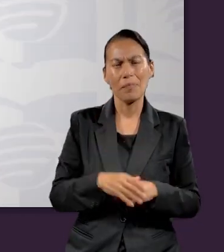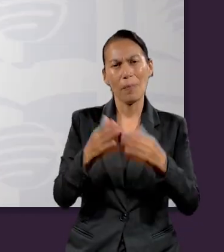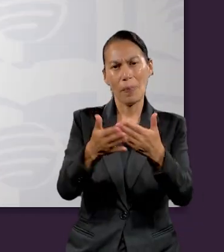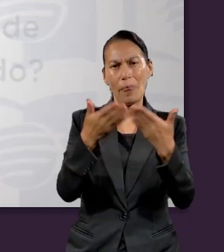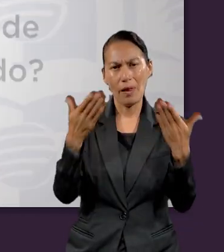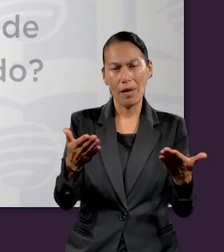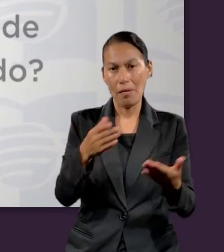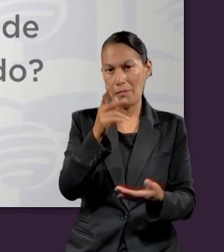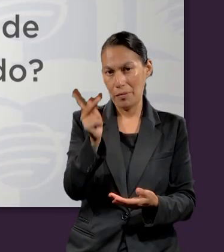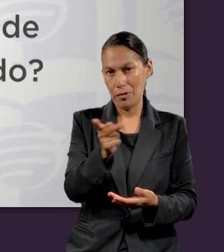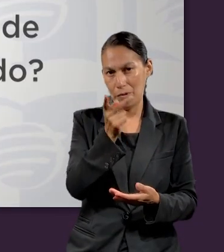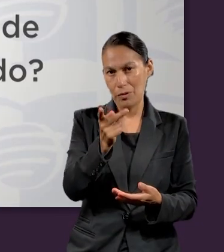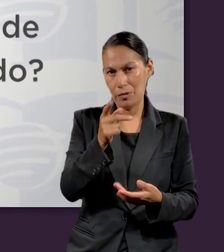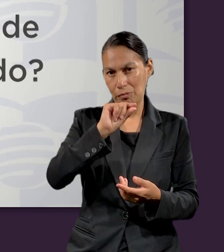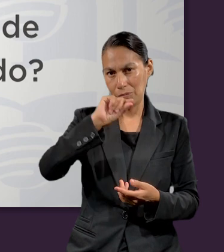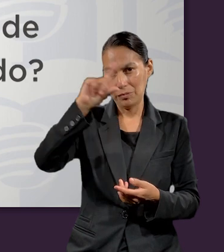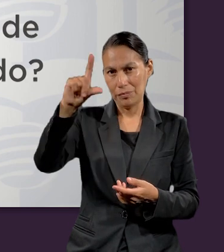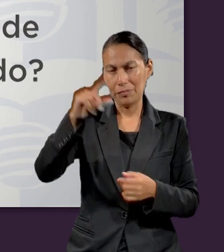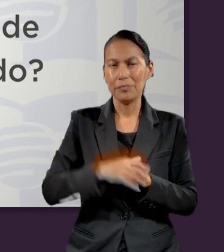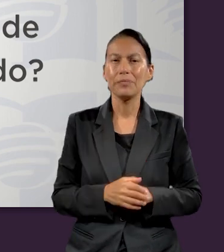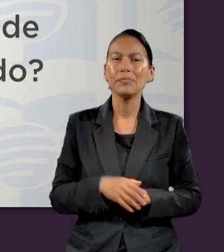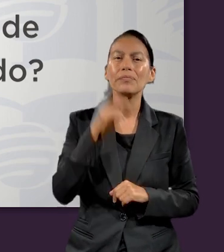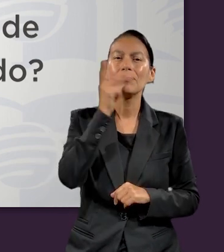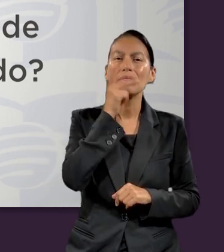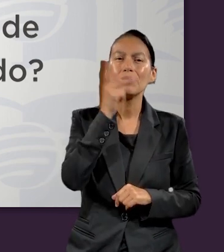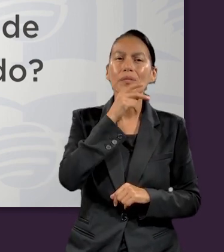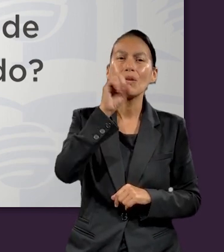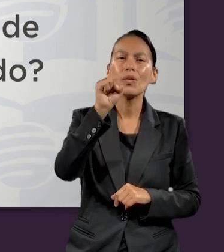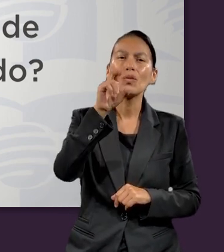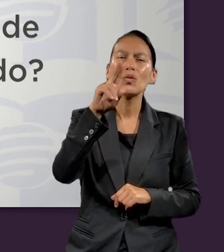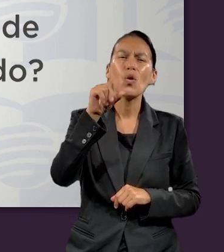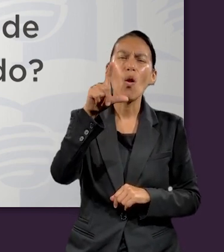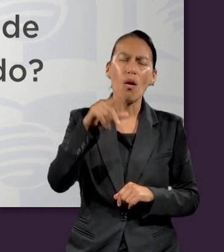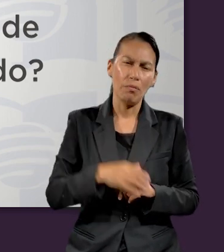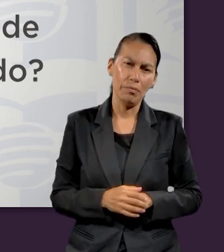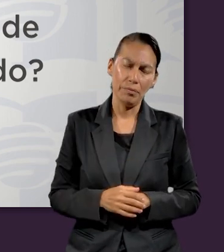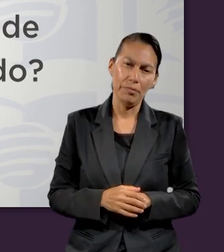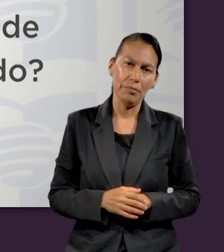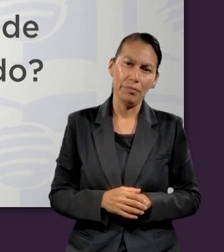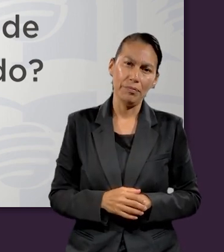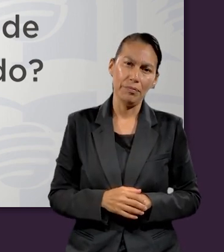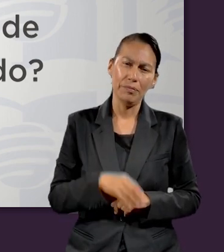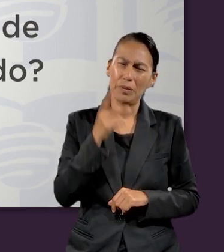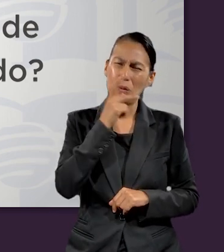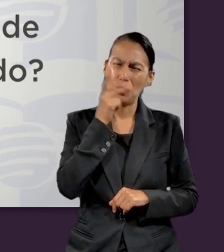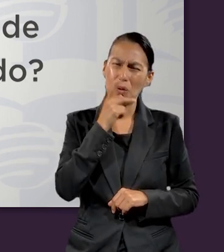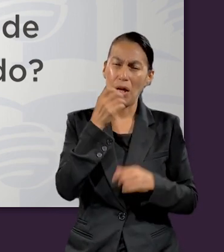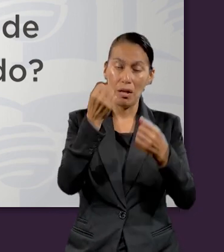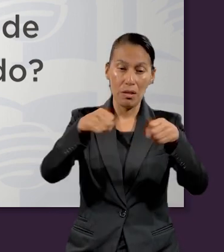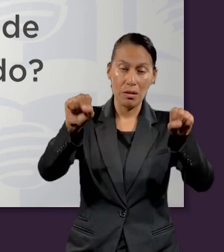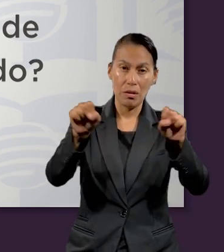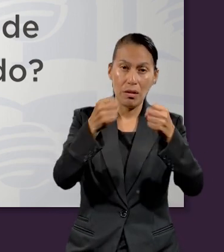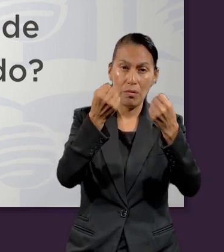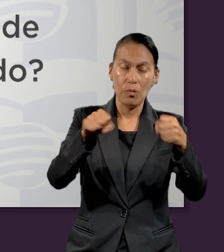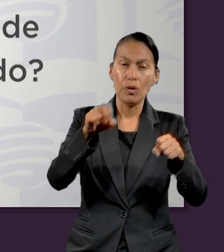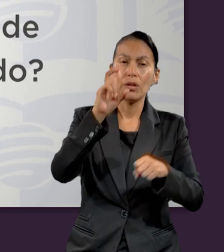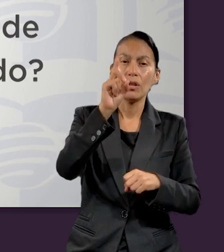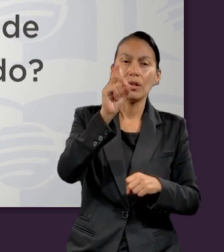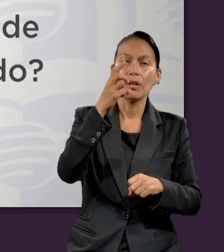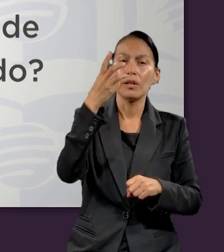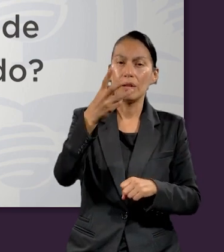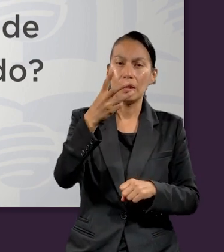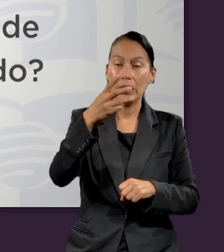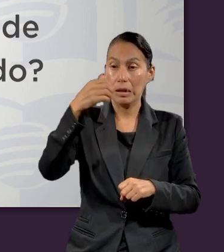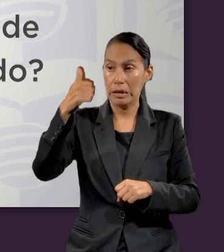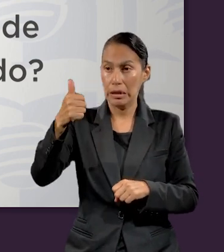Ahora vamos a hacer una pregunta a nuestro experto, al Pastor Zul. Pastor Zul, en Salmo 33,